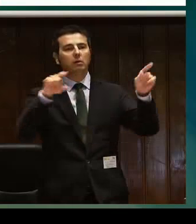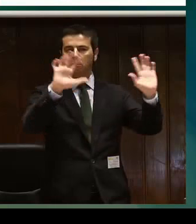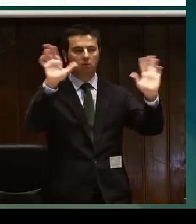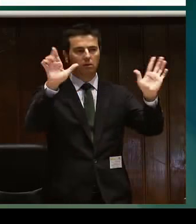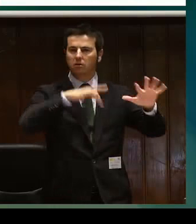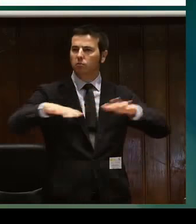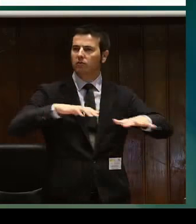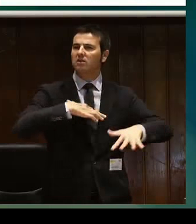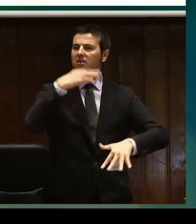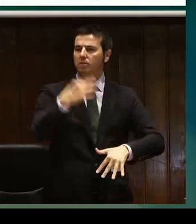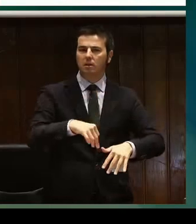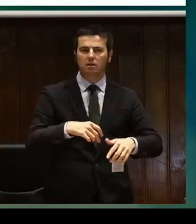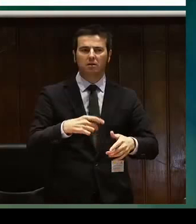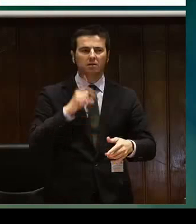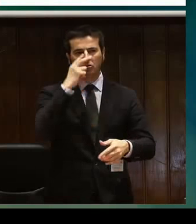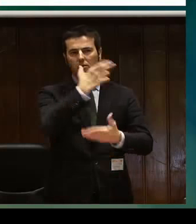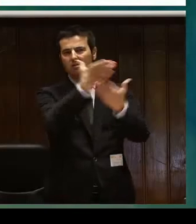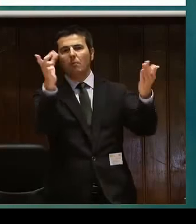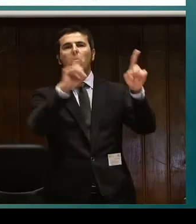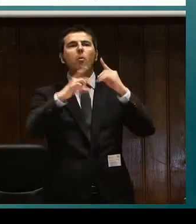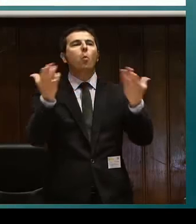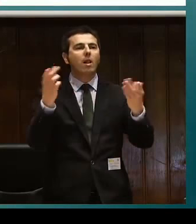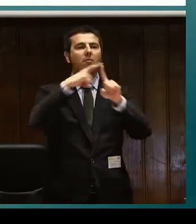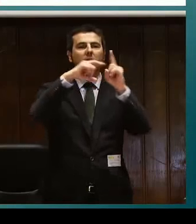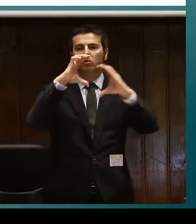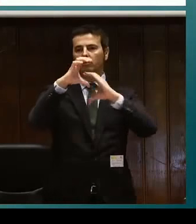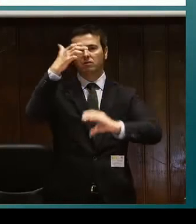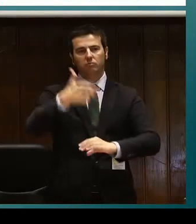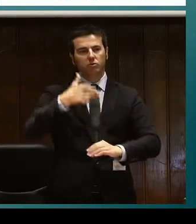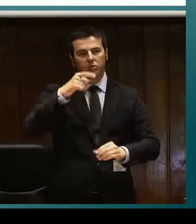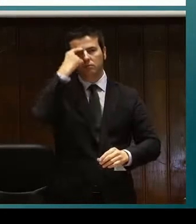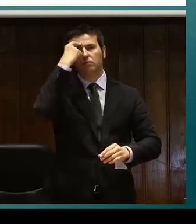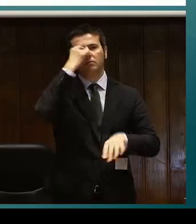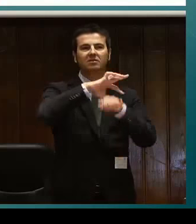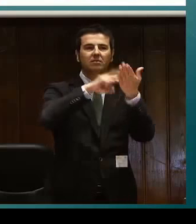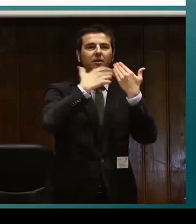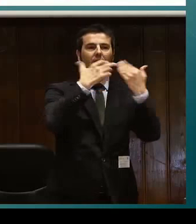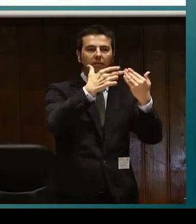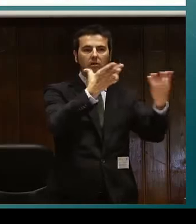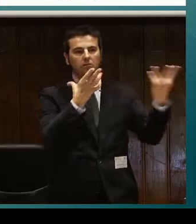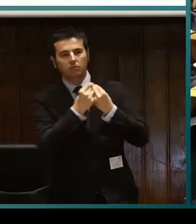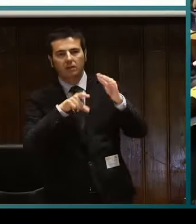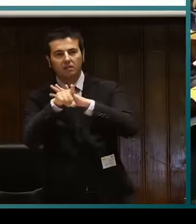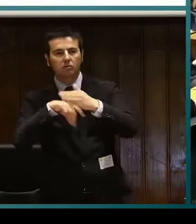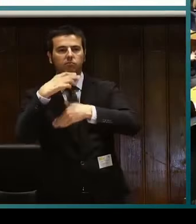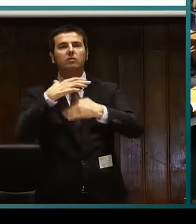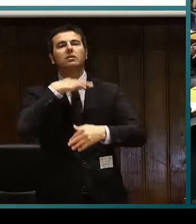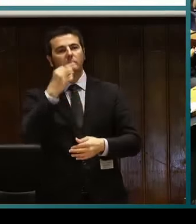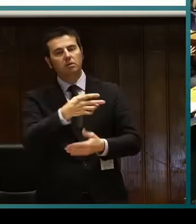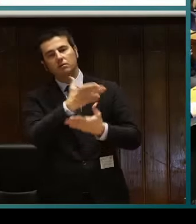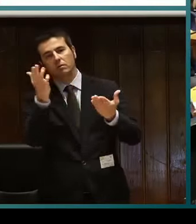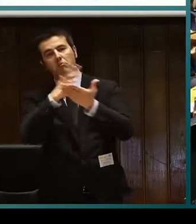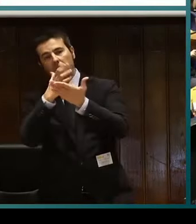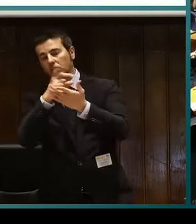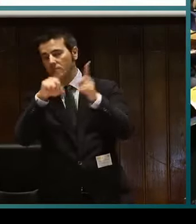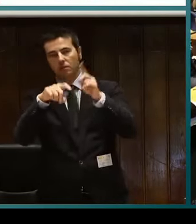completamente gestionada y dirigida por las personas sordociegas que somos perfectamente capaces de llevar nuestro propio movimiento